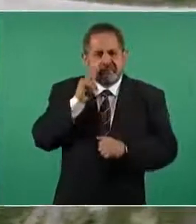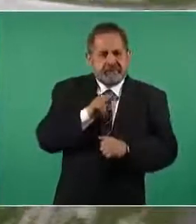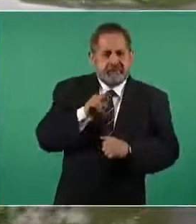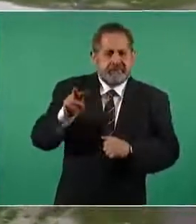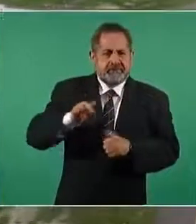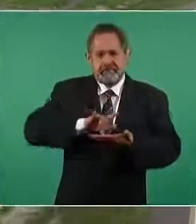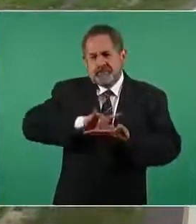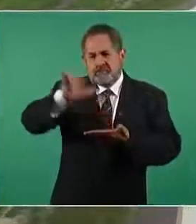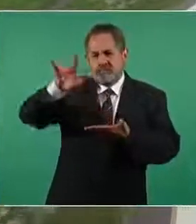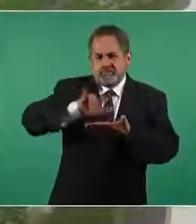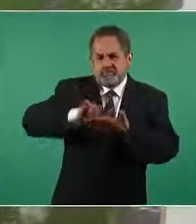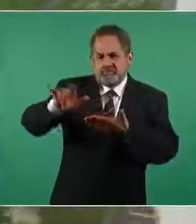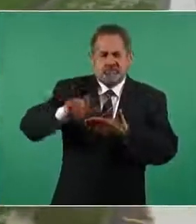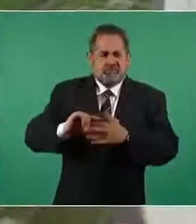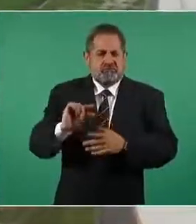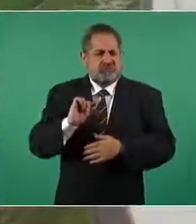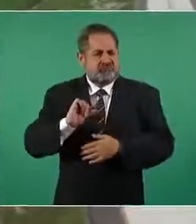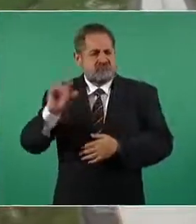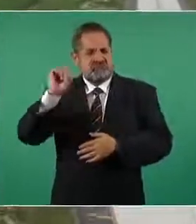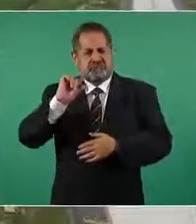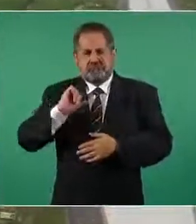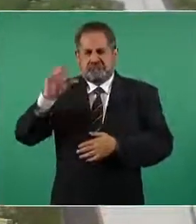aérea de primer nivel